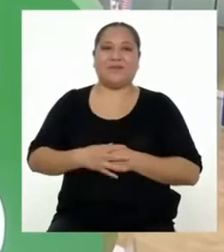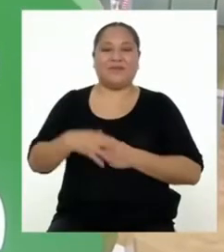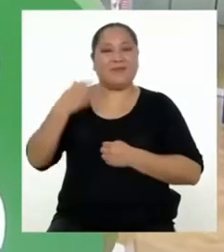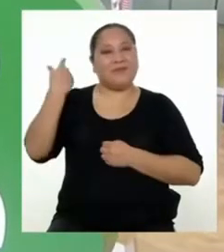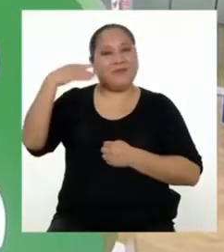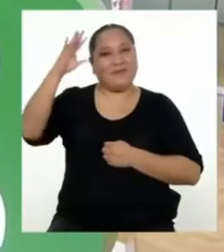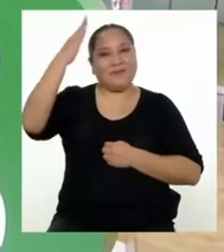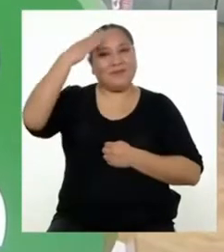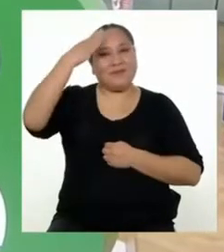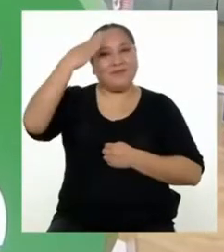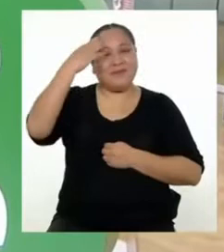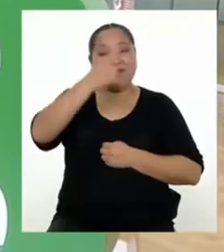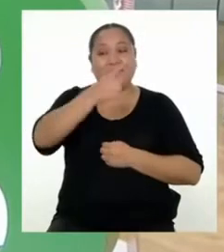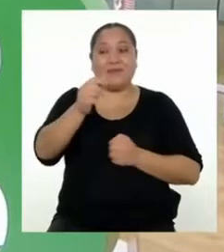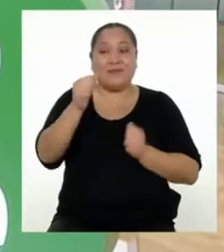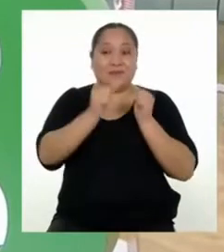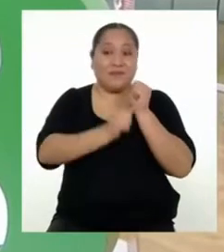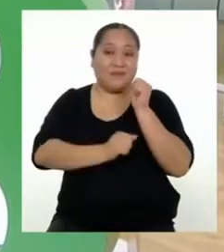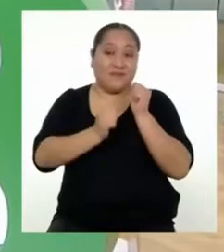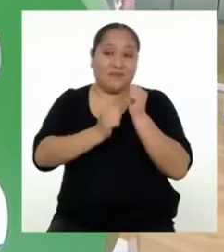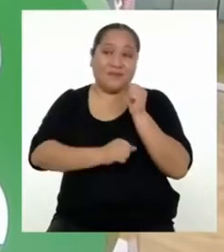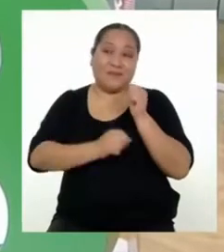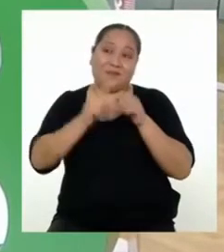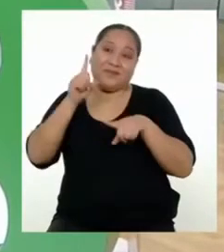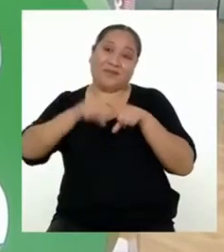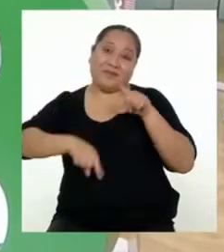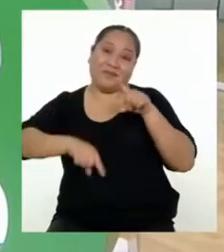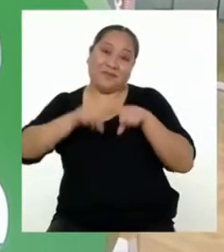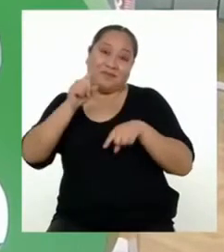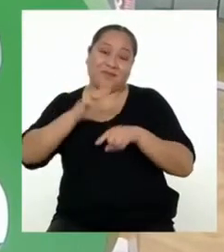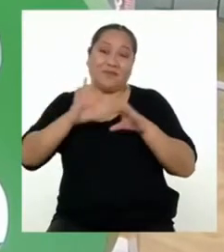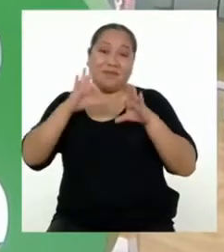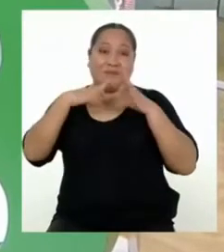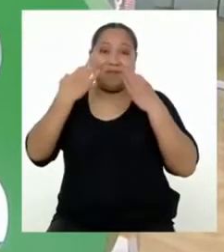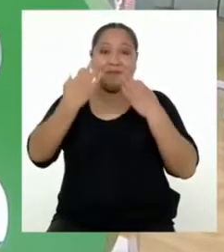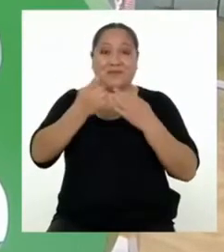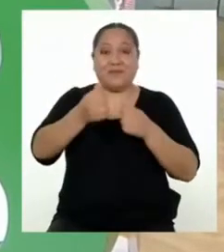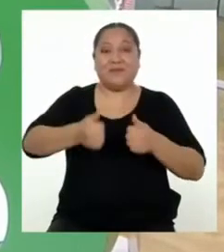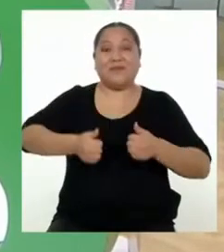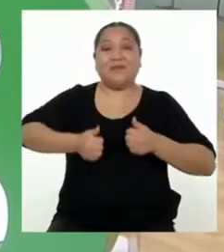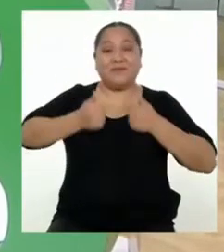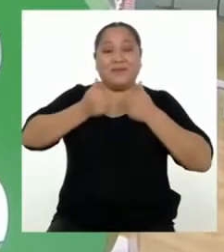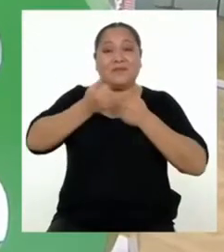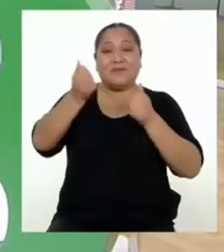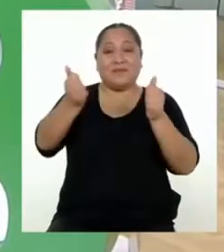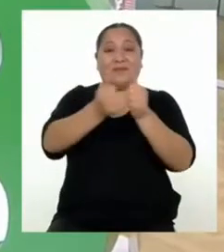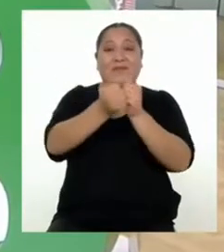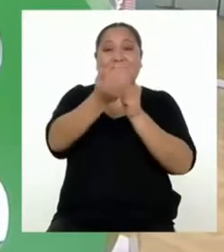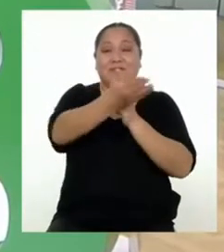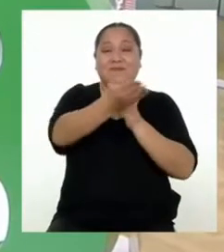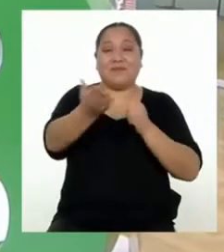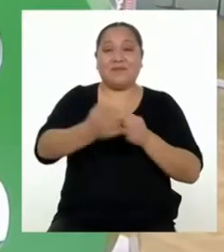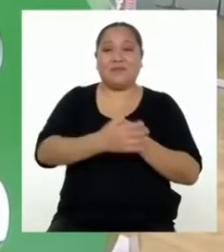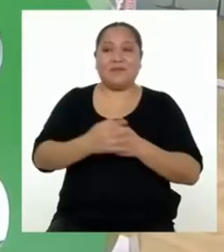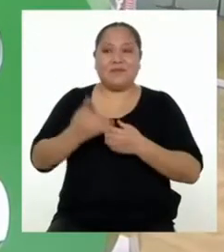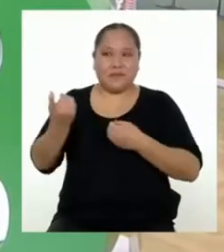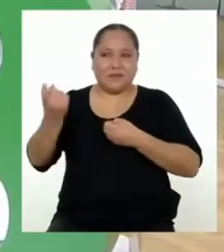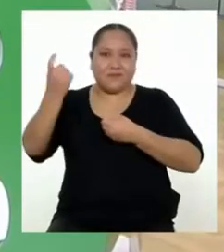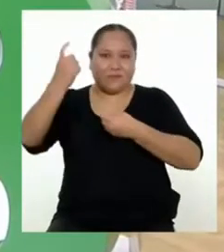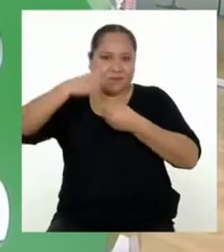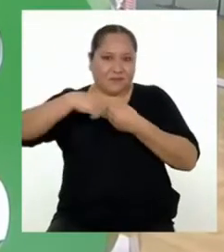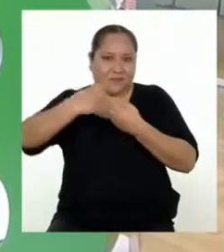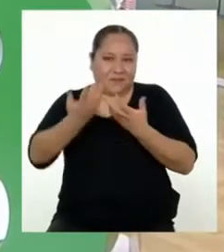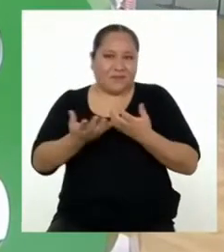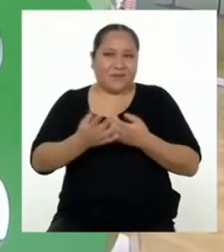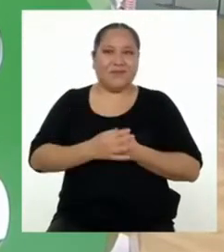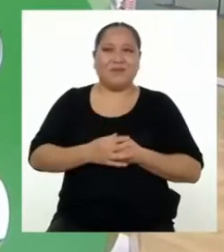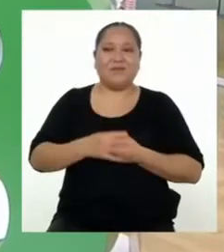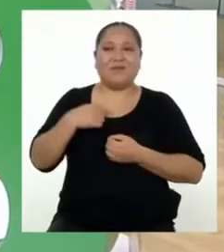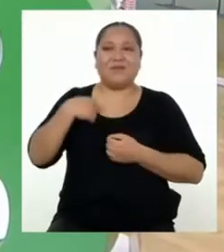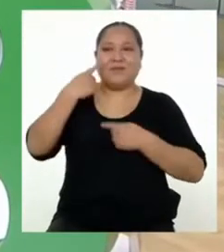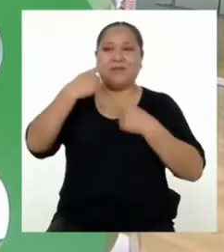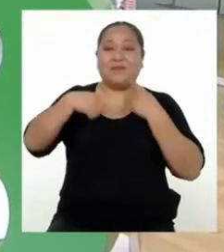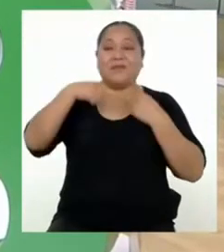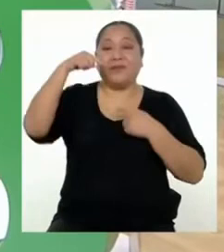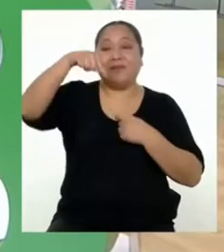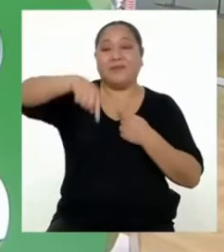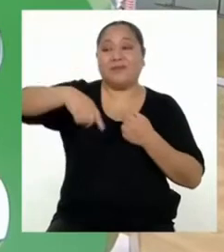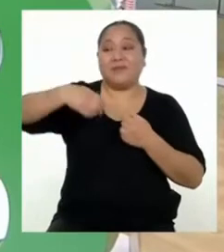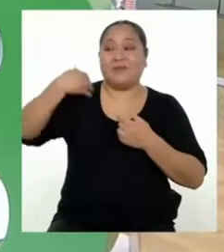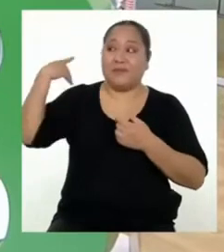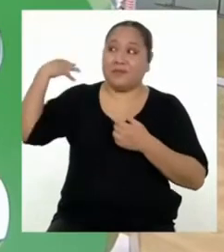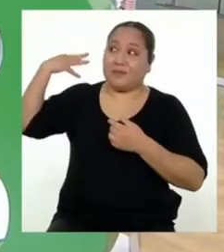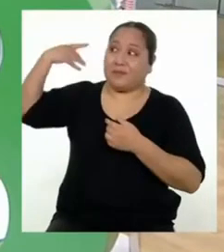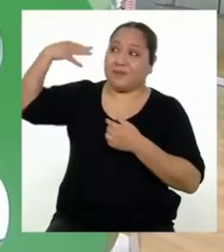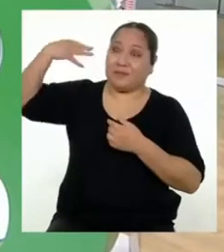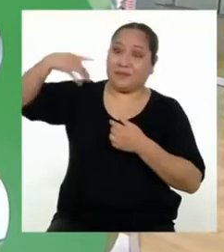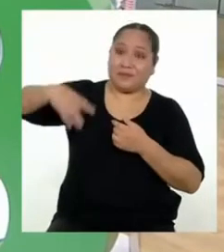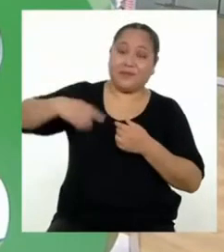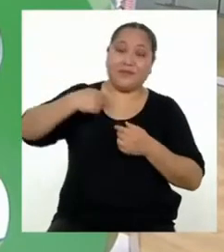Ya saben, si tienen algún hermano, primo o familiar que viva con ustedes, invítenlas e invítenlos a participar. Les cuento que en estos